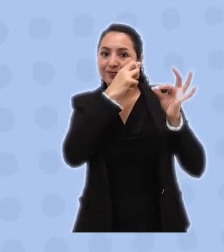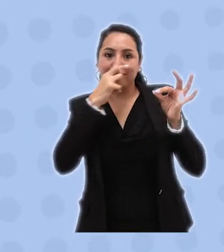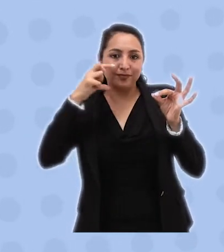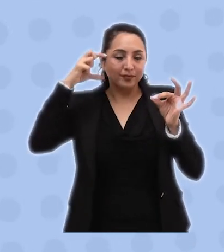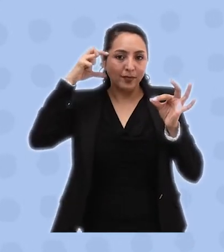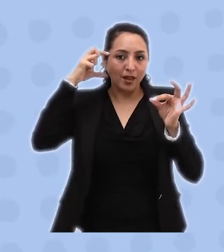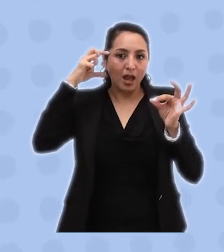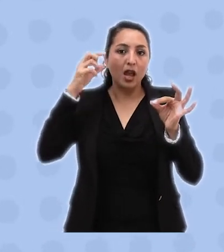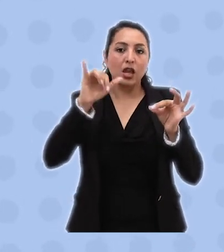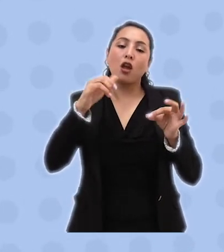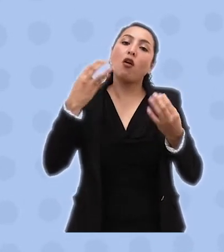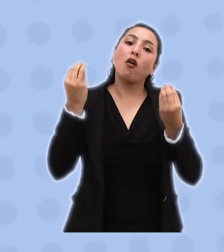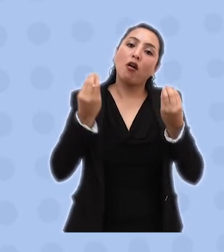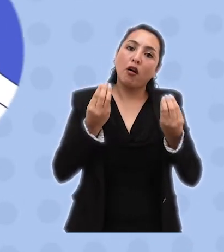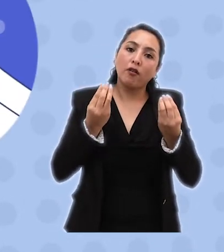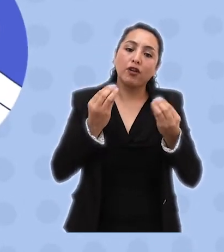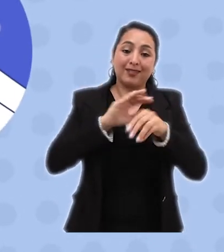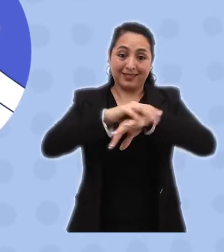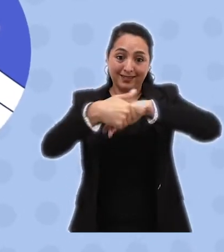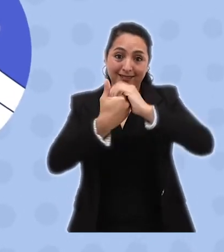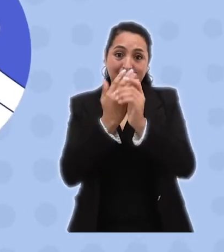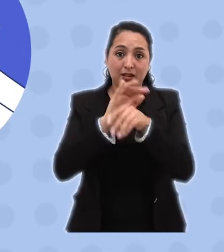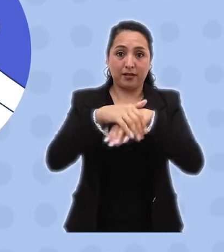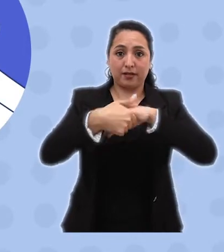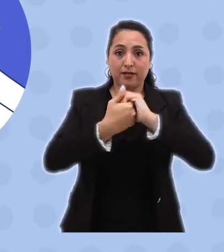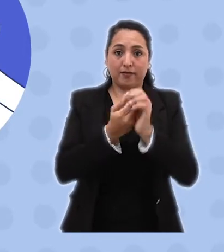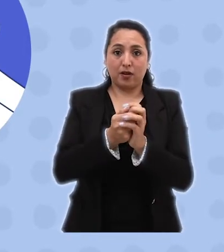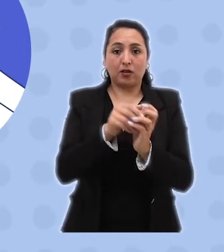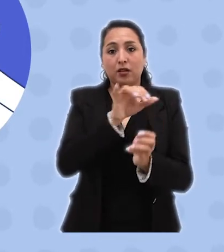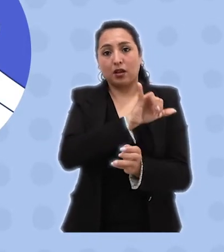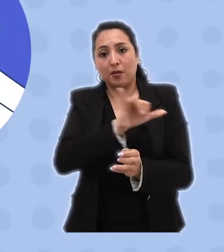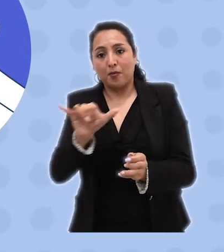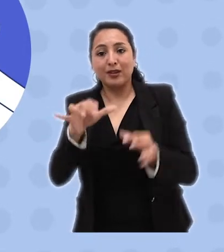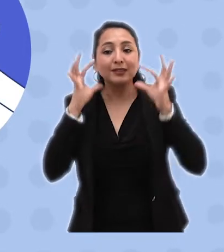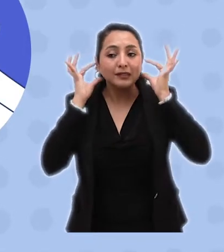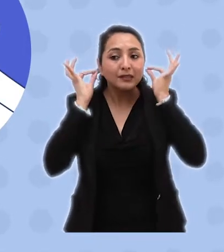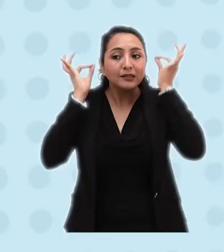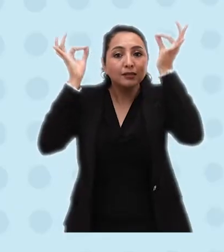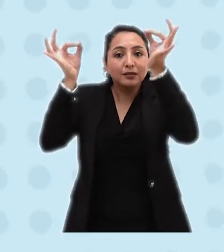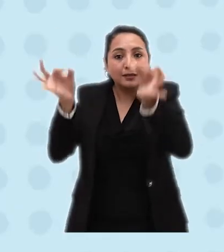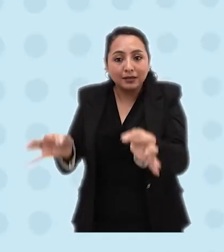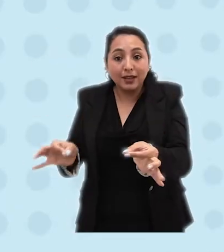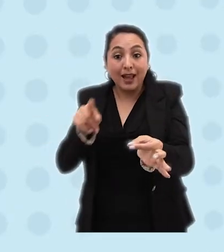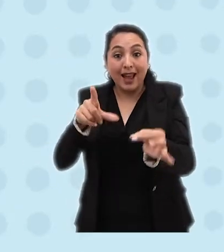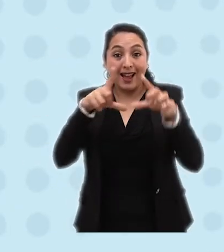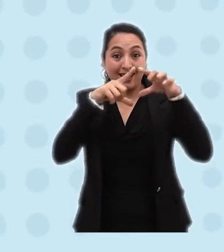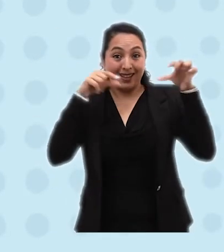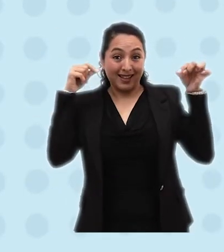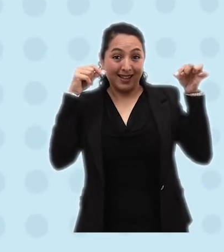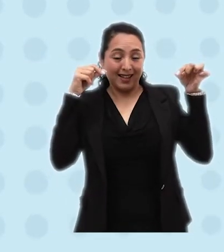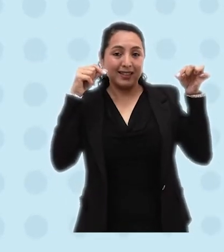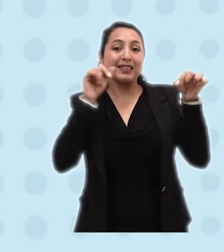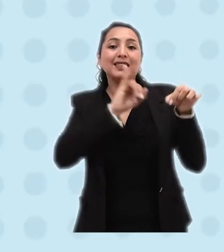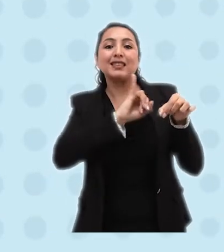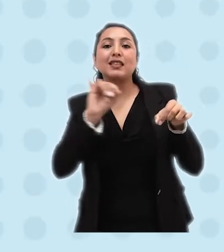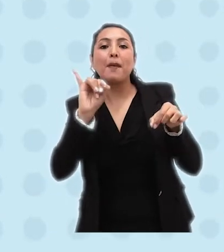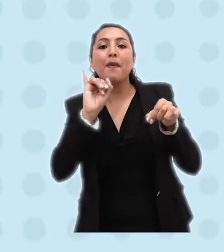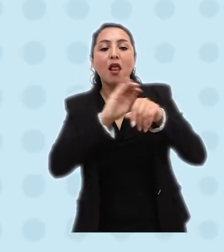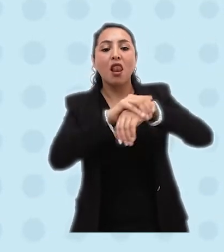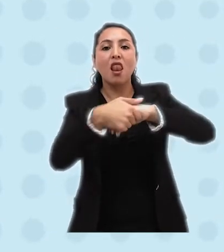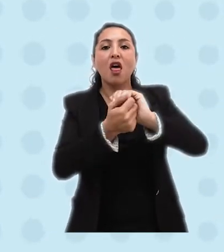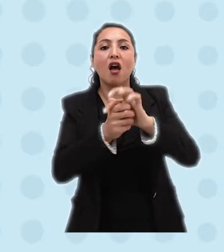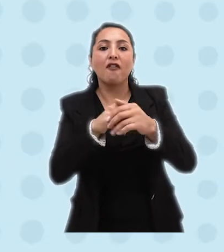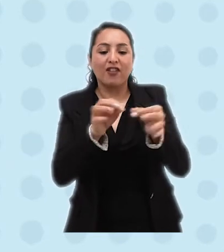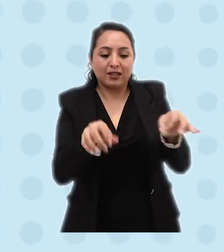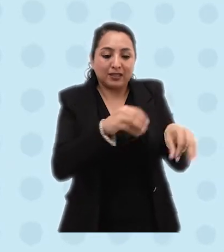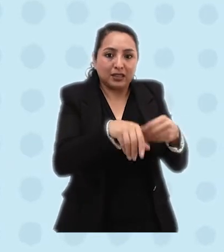parte exterior de la mascarilla y, por supuesto, lavarnos las manos luego de retirarla. Las mascarillas de tela deben lavarse al regresar